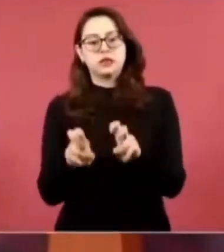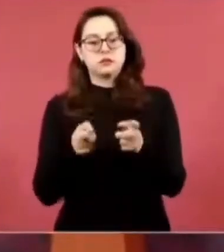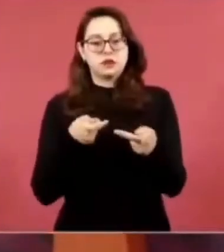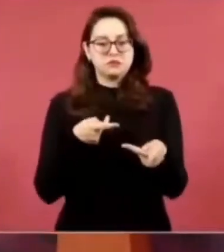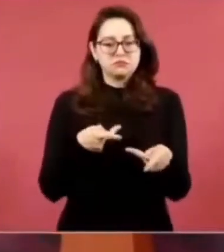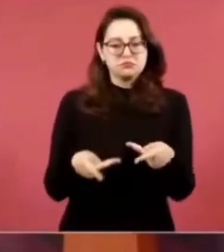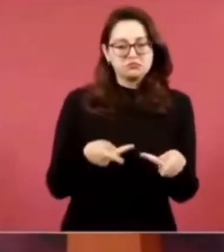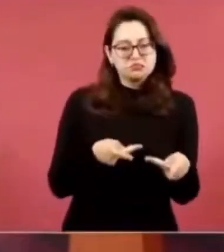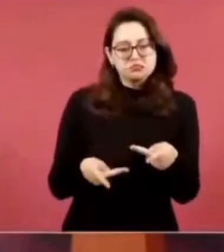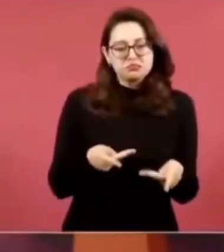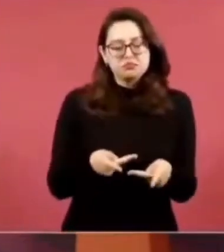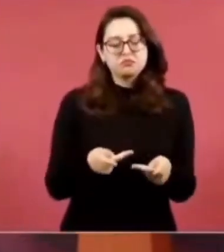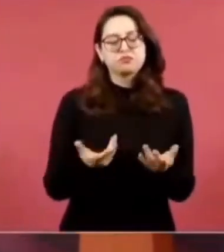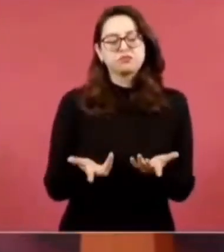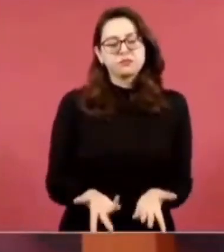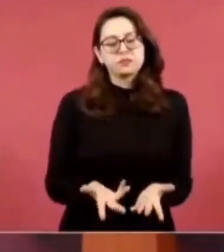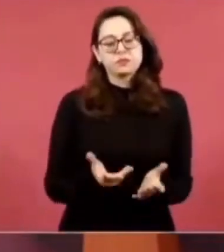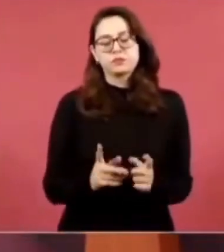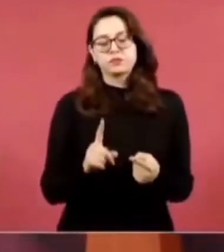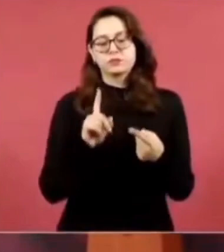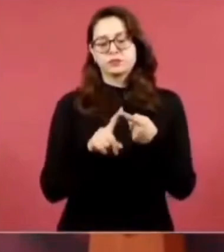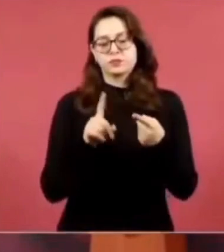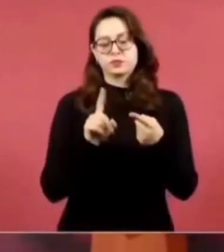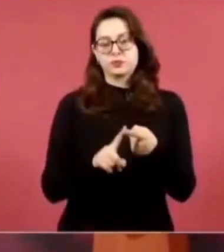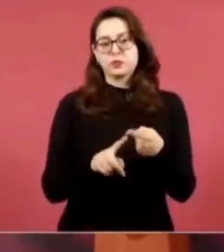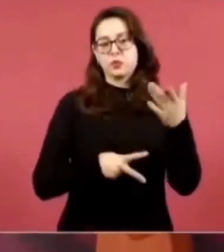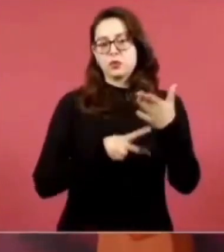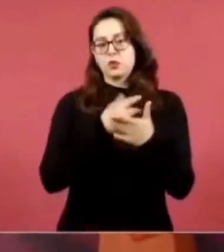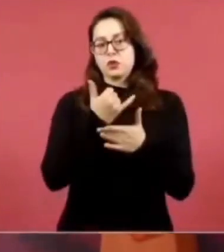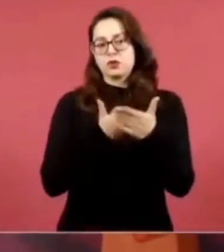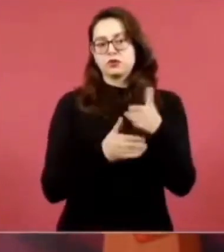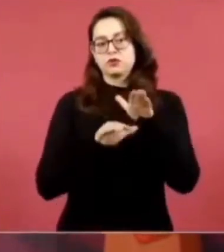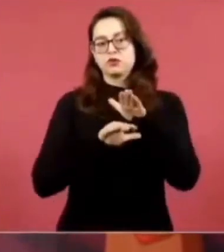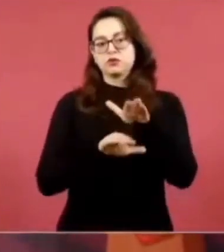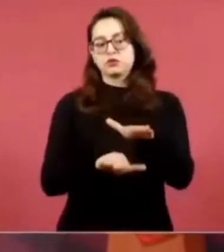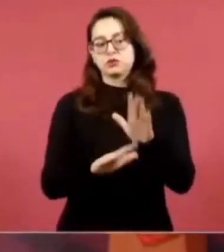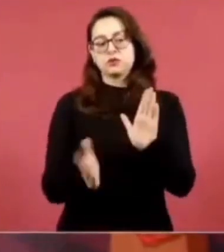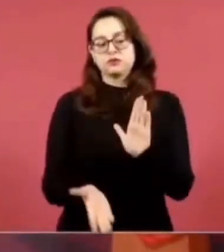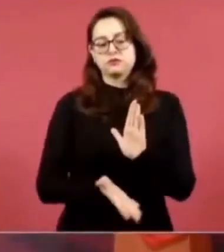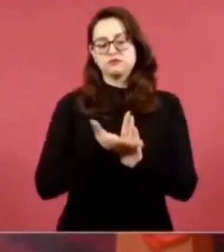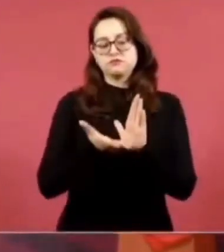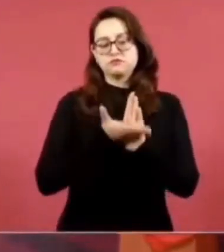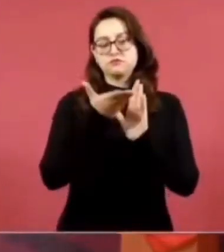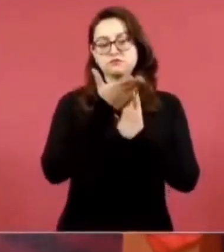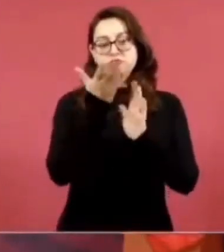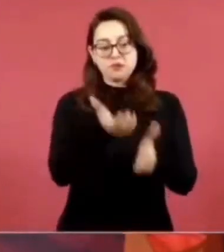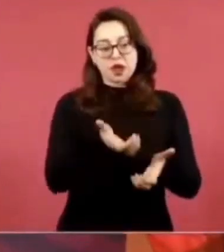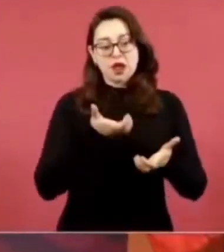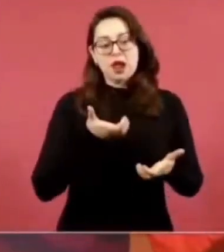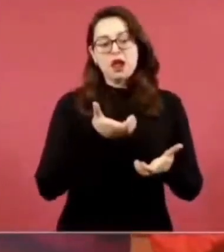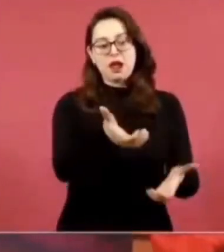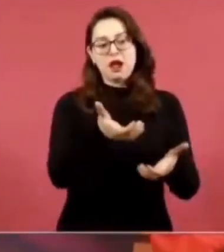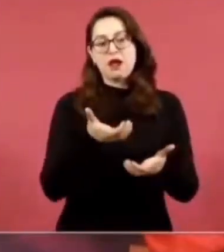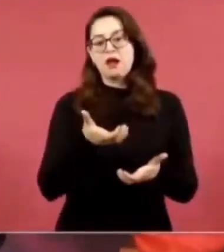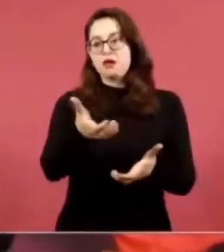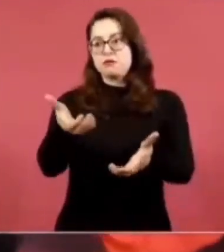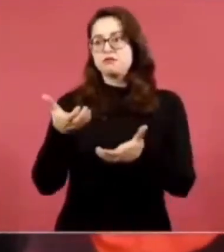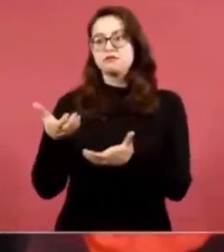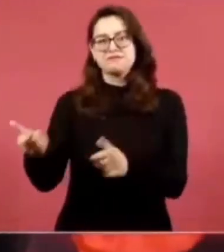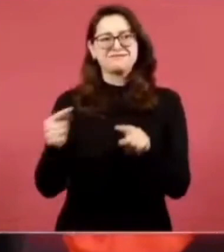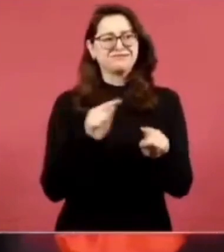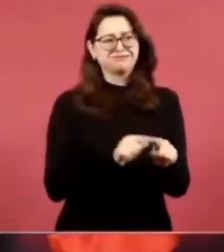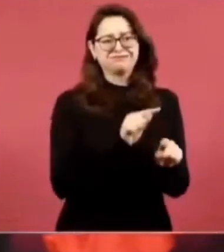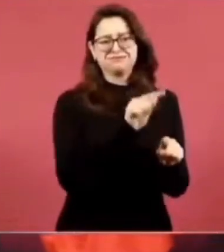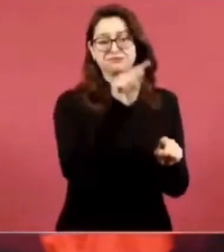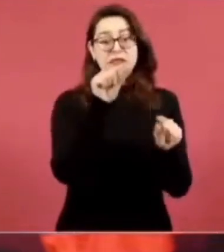que se están construyendo, no se sabe mucho, pero es bastante